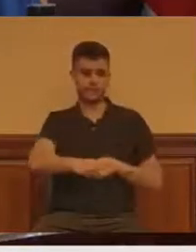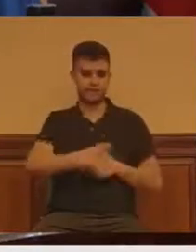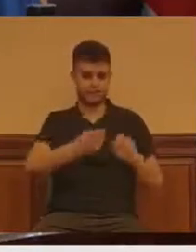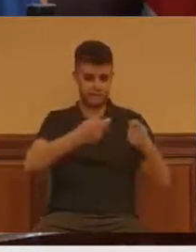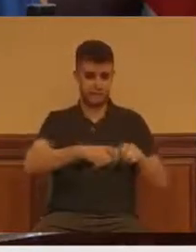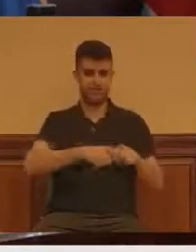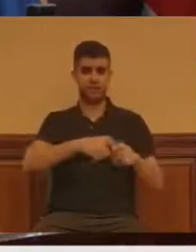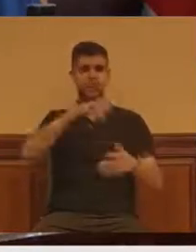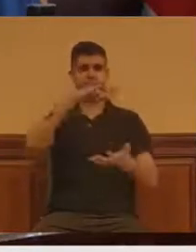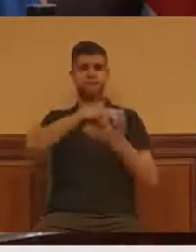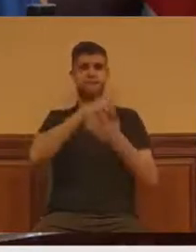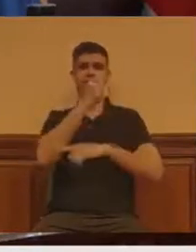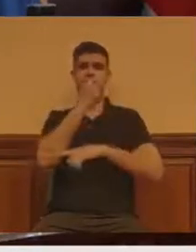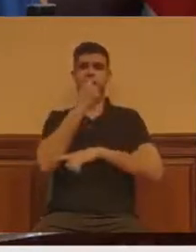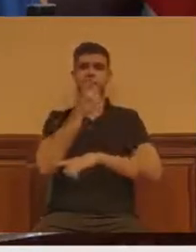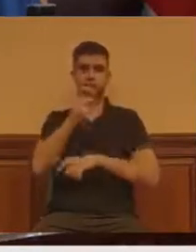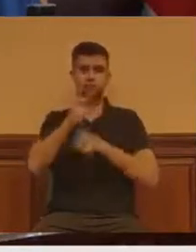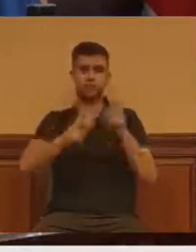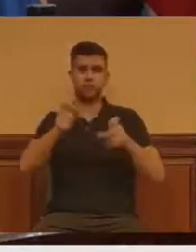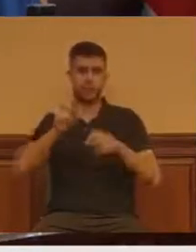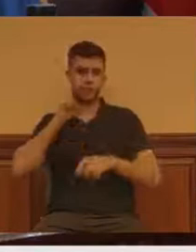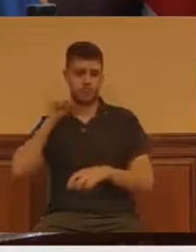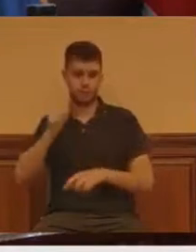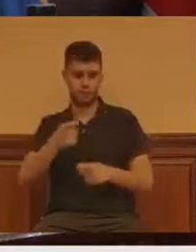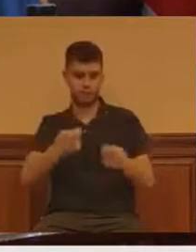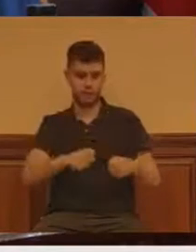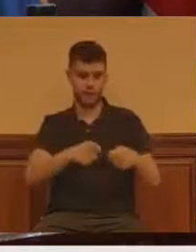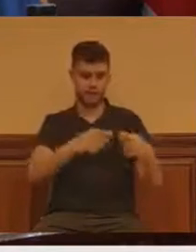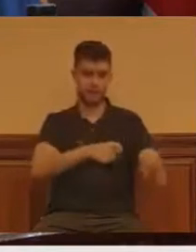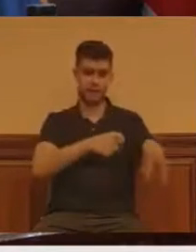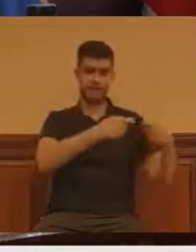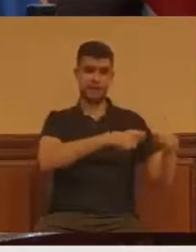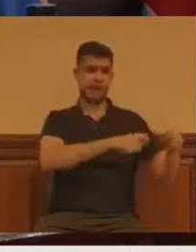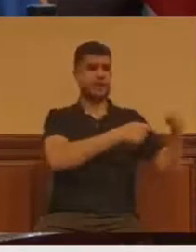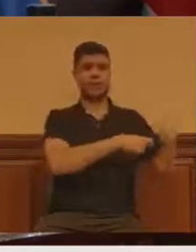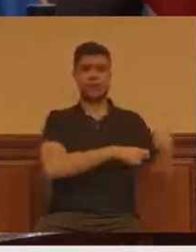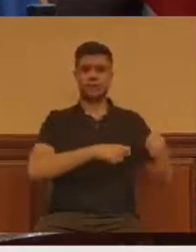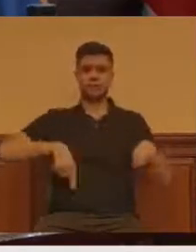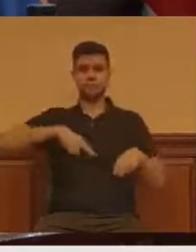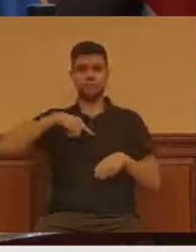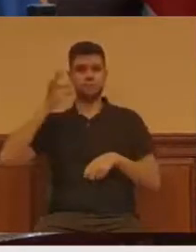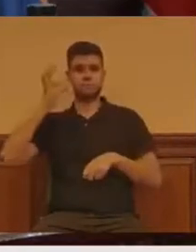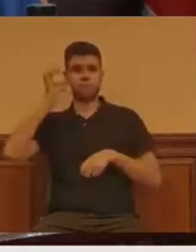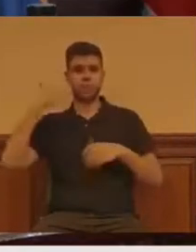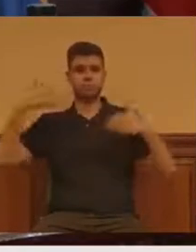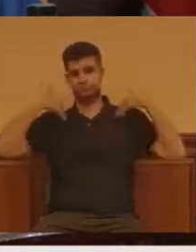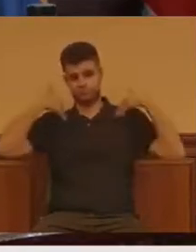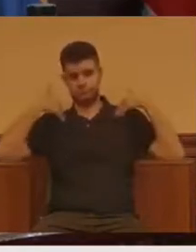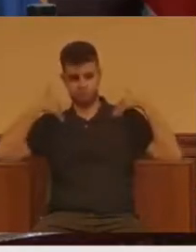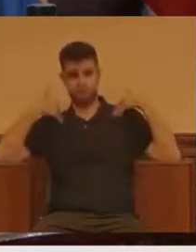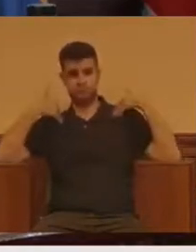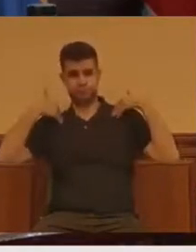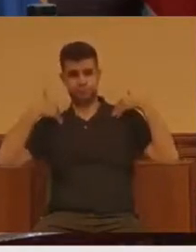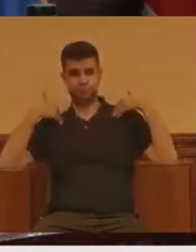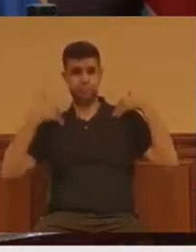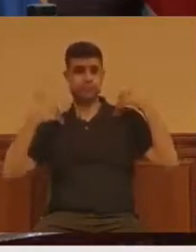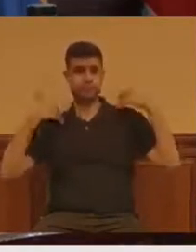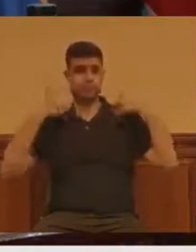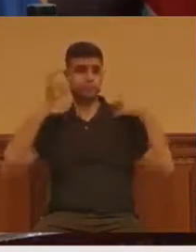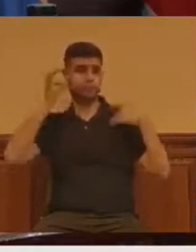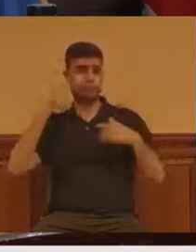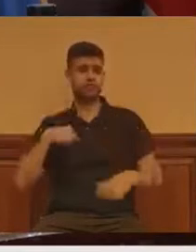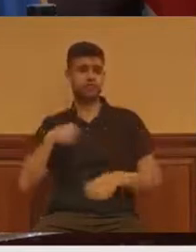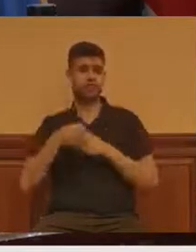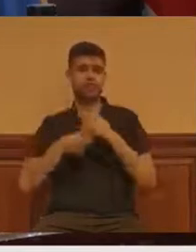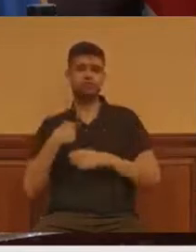apoyo a personas dependientes, etcétera, etcétera, etcétera. Y además lo hemos hecho solas, solas o con muy